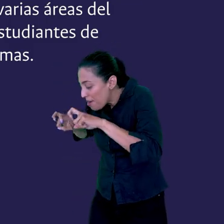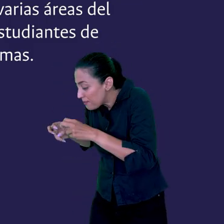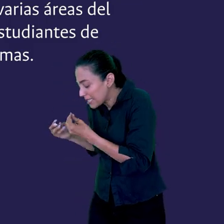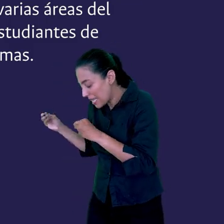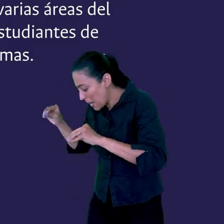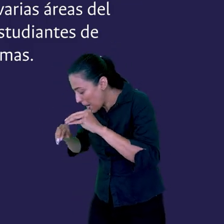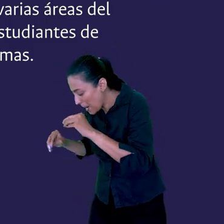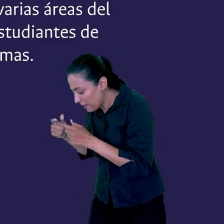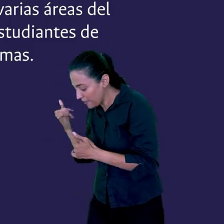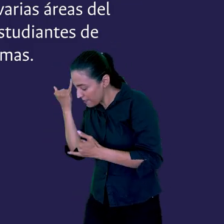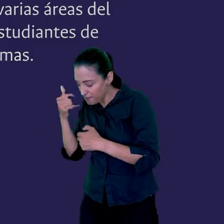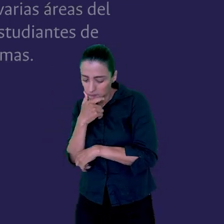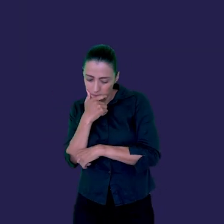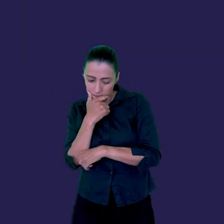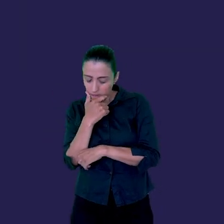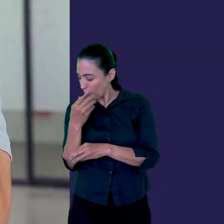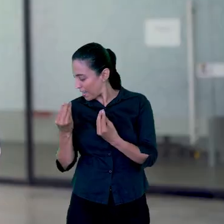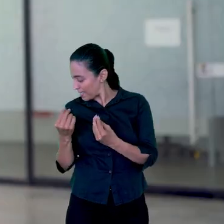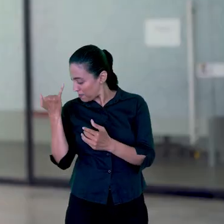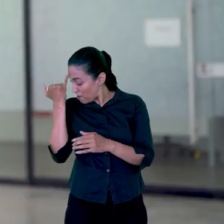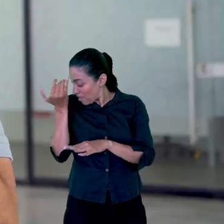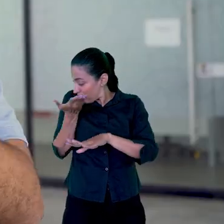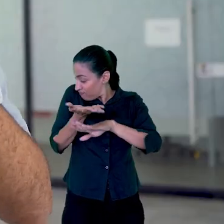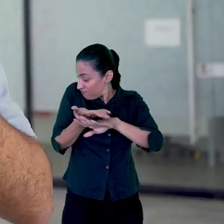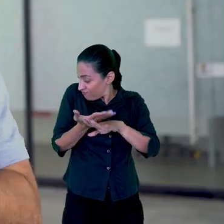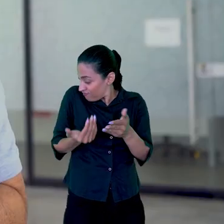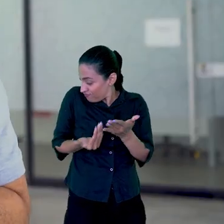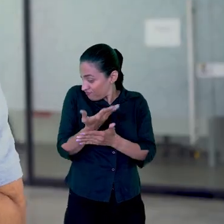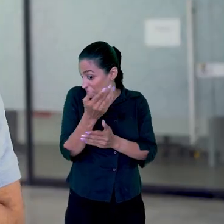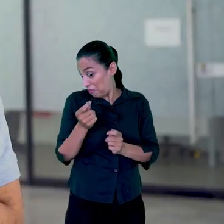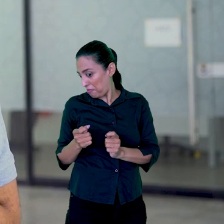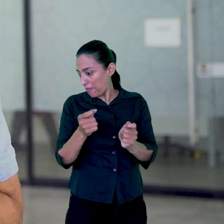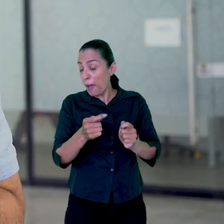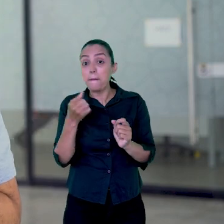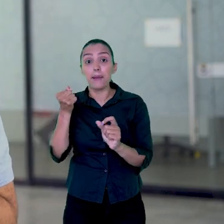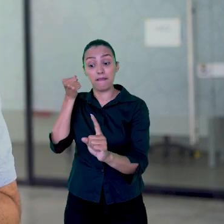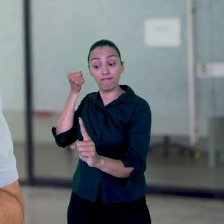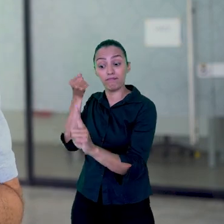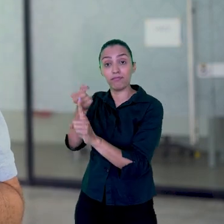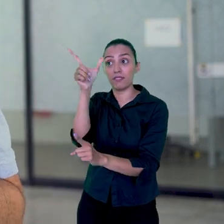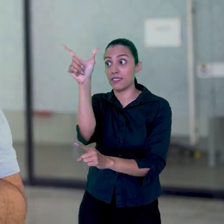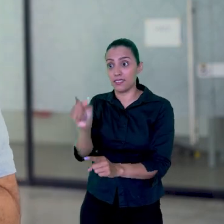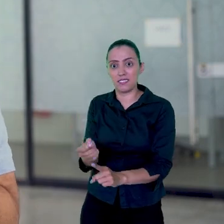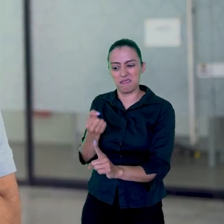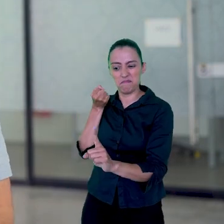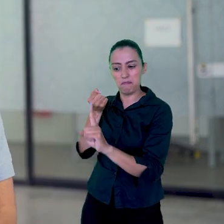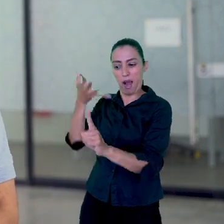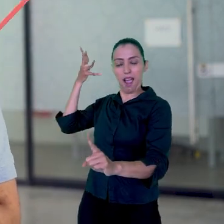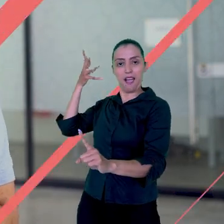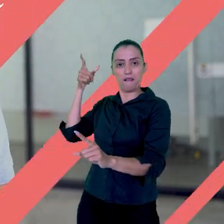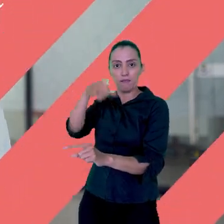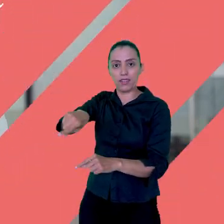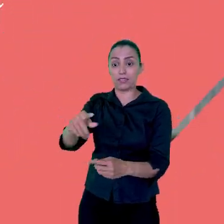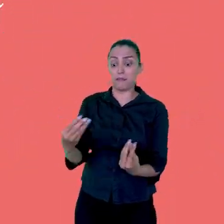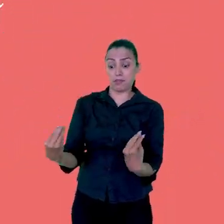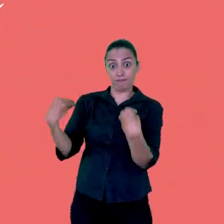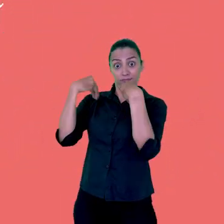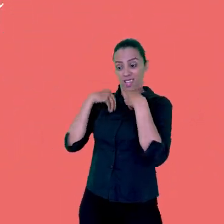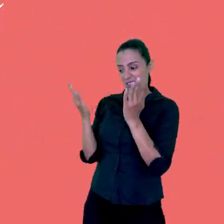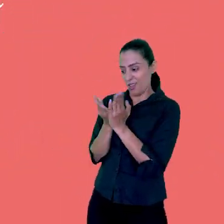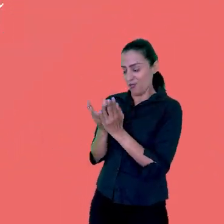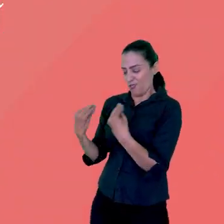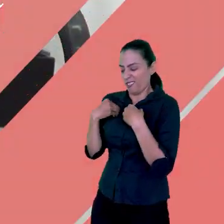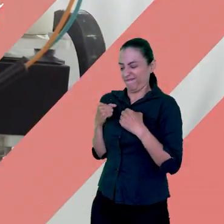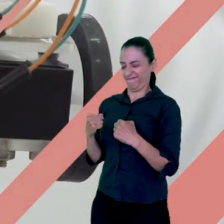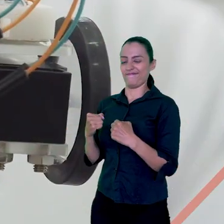llevan y que van orientadas a generar un impacto en la región y, a la vez, enriquecer la vida académica de los estudiantes. El